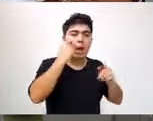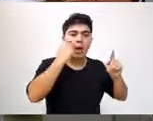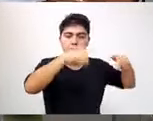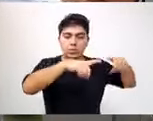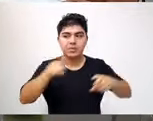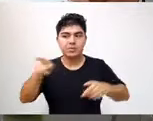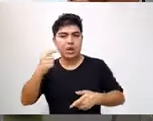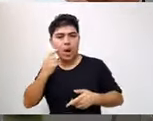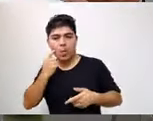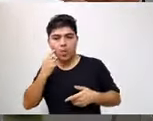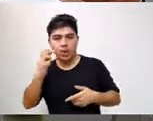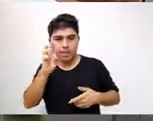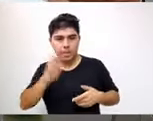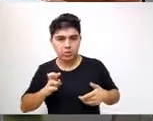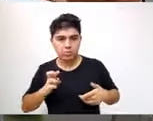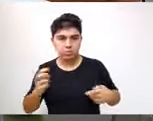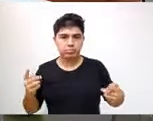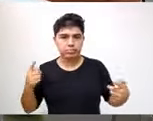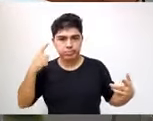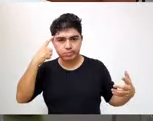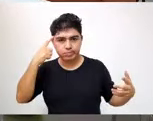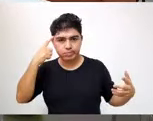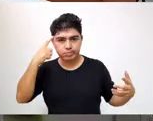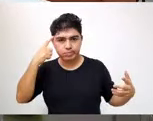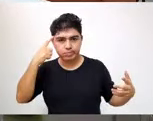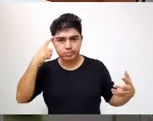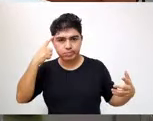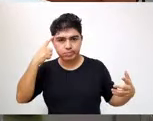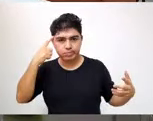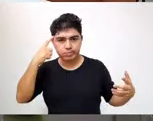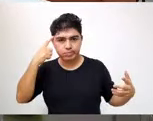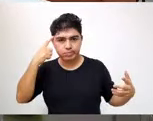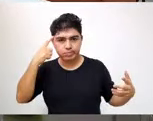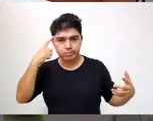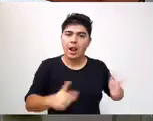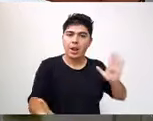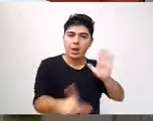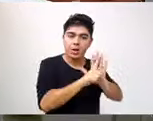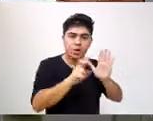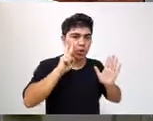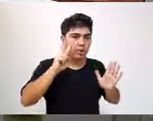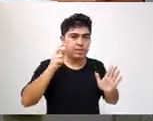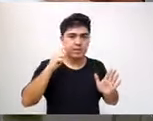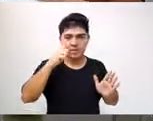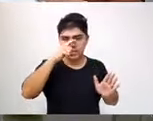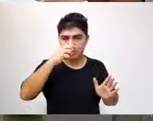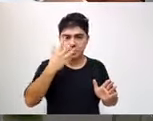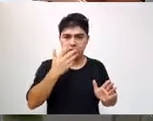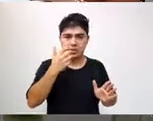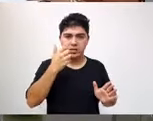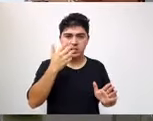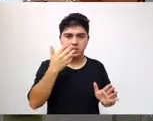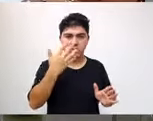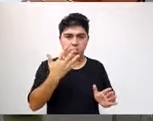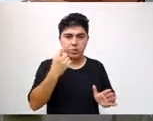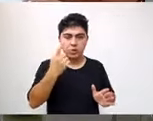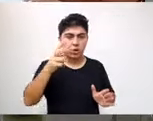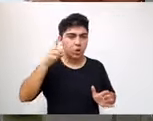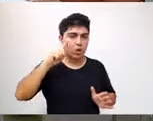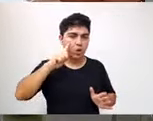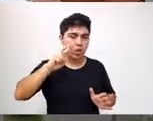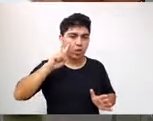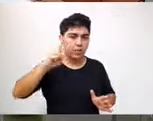Municipalidad de Plaza Huíncul y considerando que en virtud de las leyes 2751 y 2908,